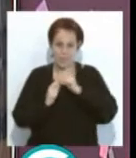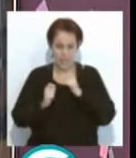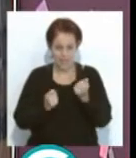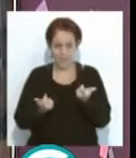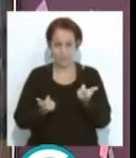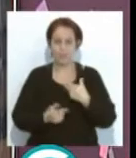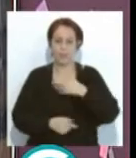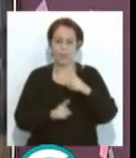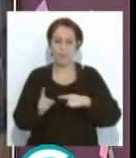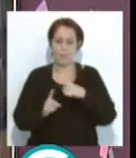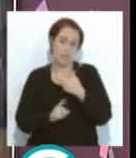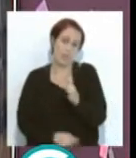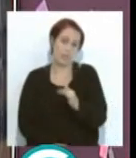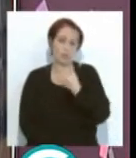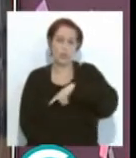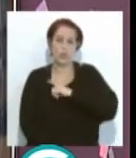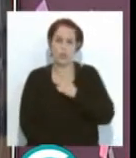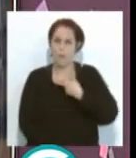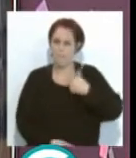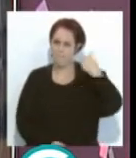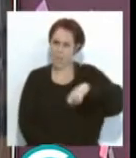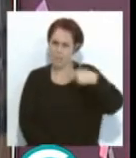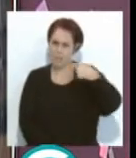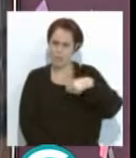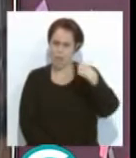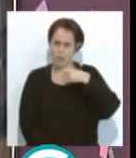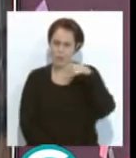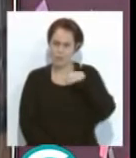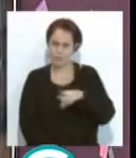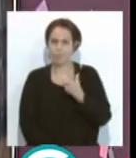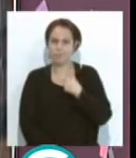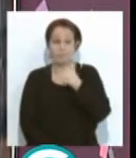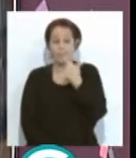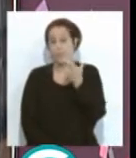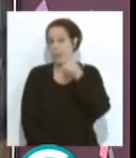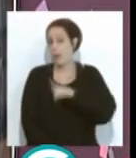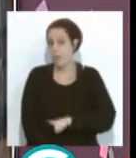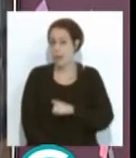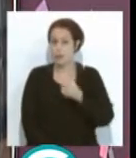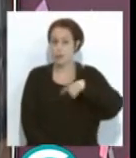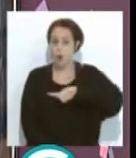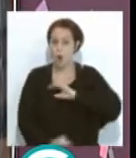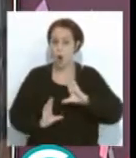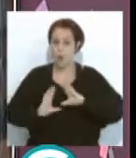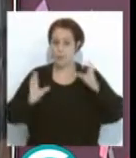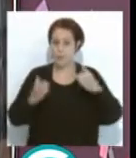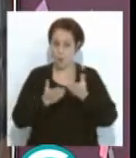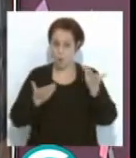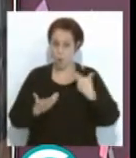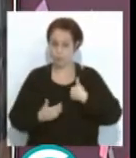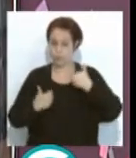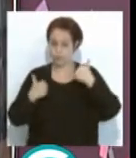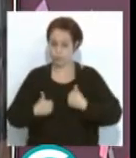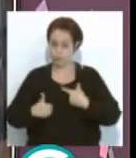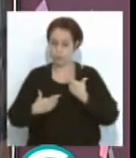somos, bueno, pues de los hartibles que estamos ahí. Y se dice también, bueno, pues que somos un colectivo que a priori,